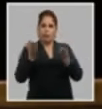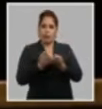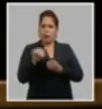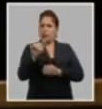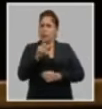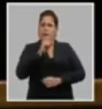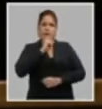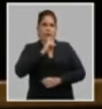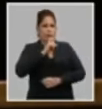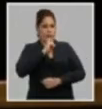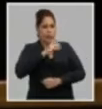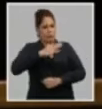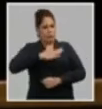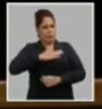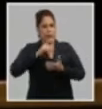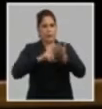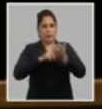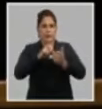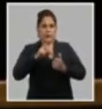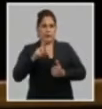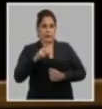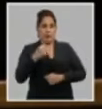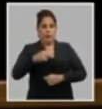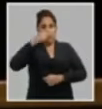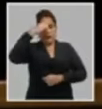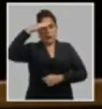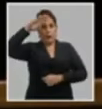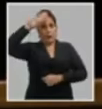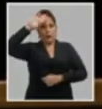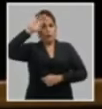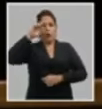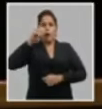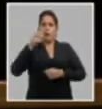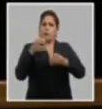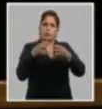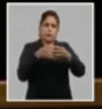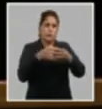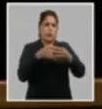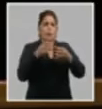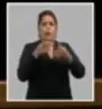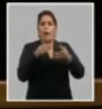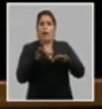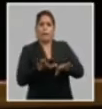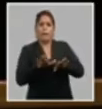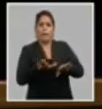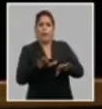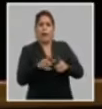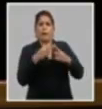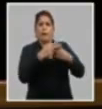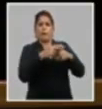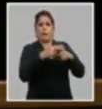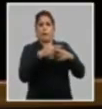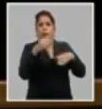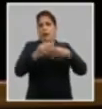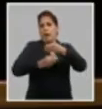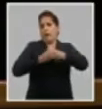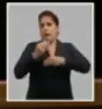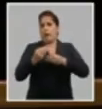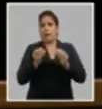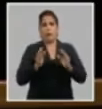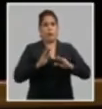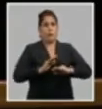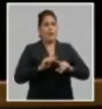como las deficiencias propias del quehacer nacional, la burocracia, inercia y resistencia al cambio